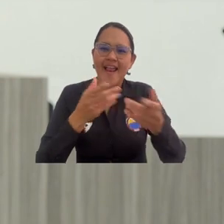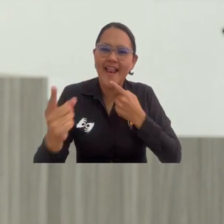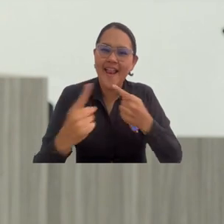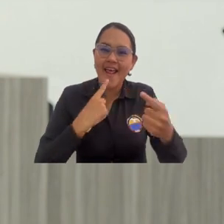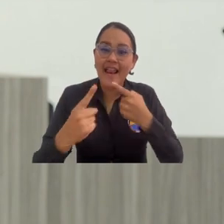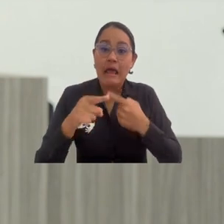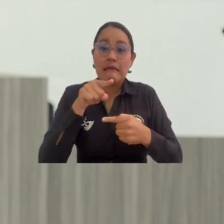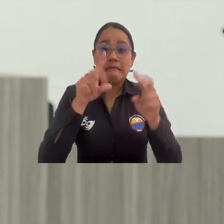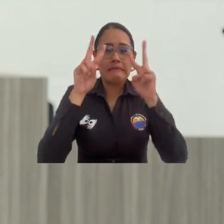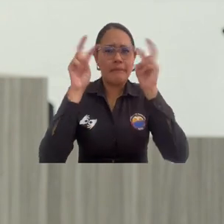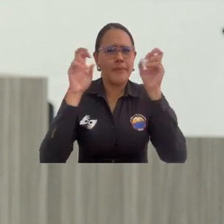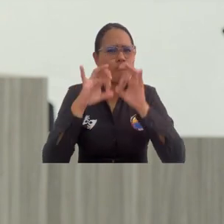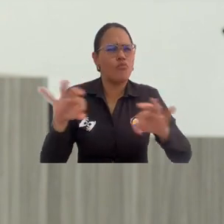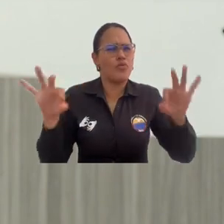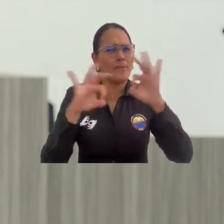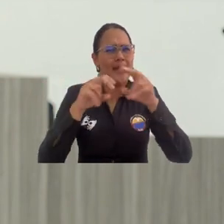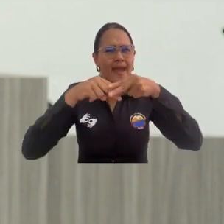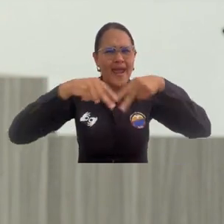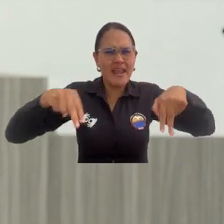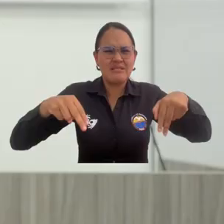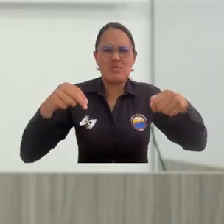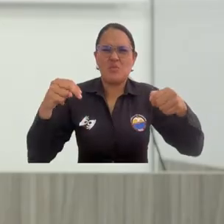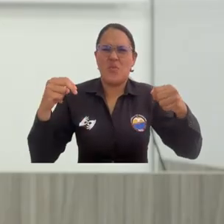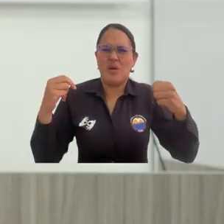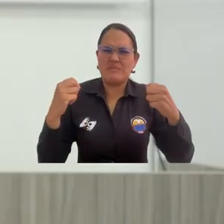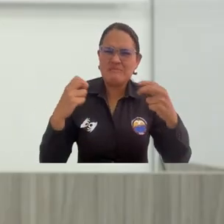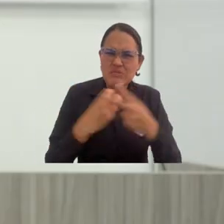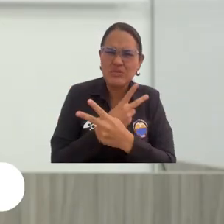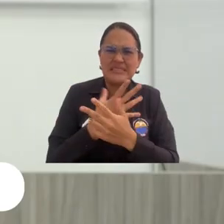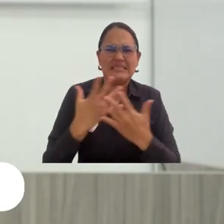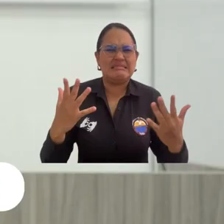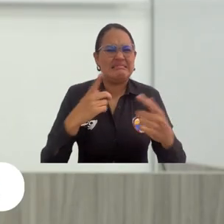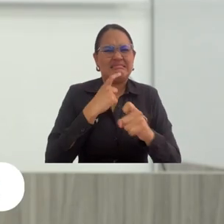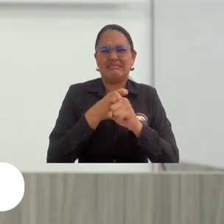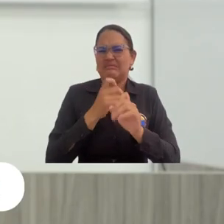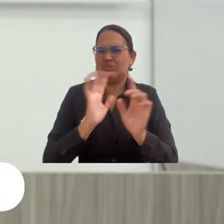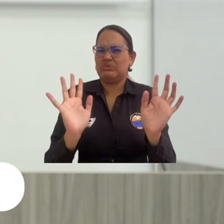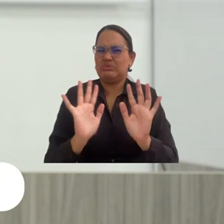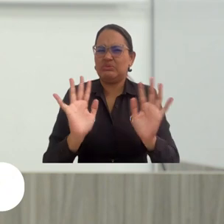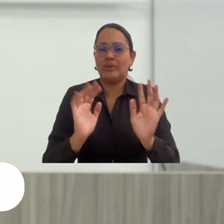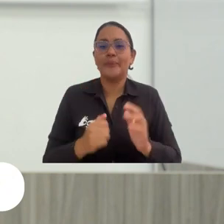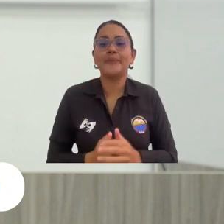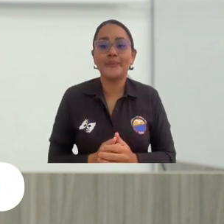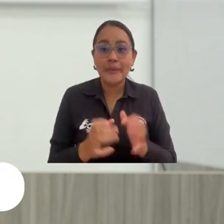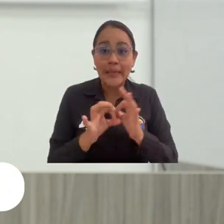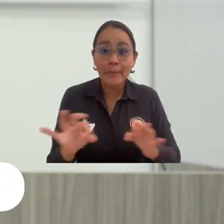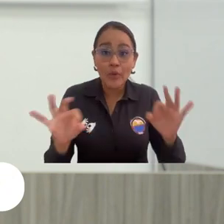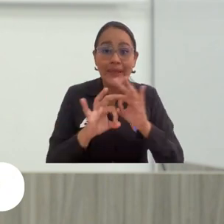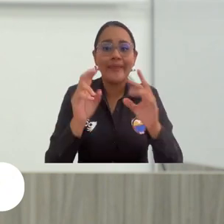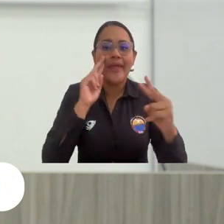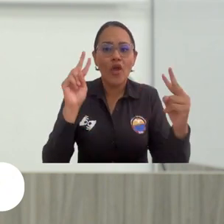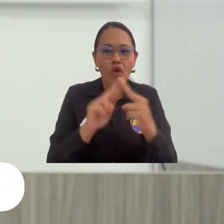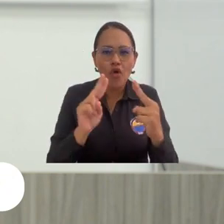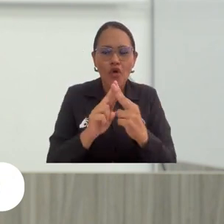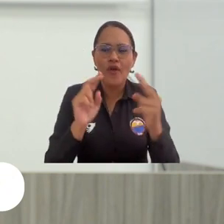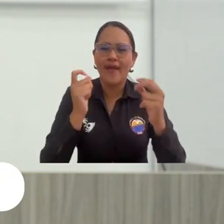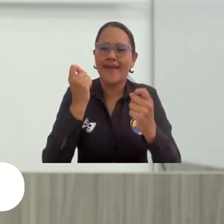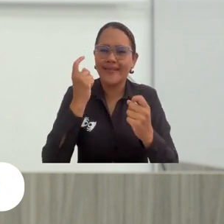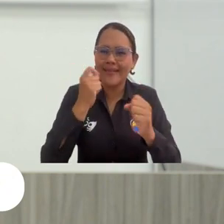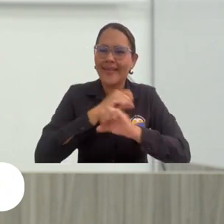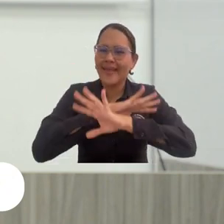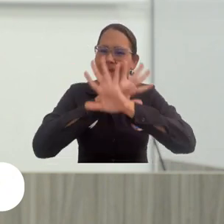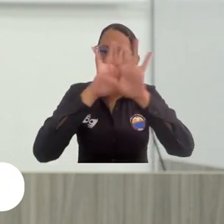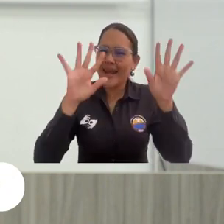sobre un tema tan importante como es la violencia de género. Debemos conocer más sobre la sensibilización, conocer más que este